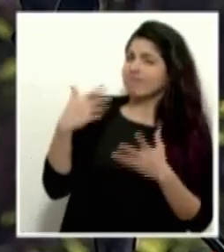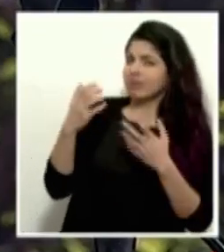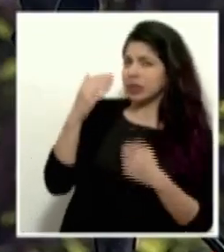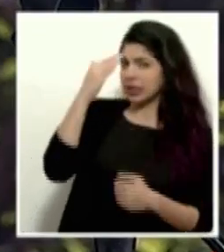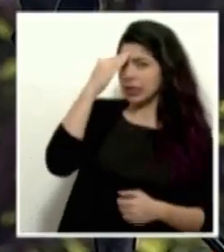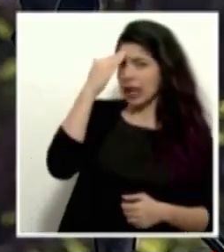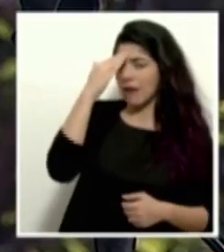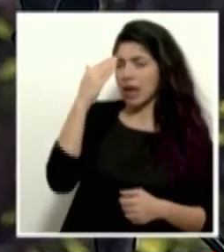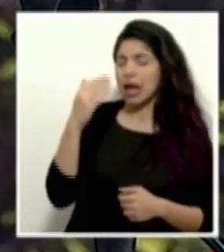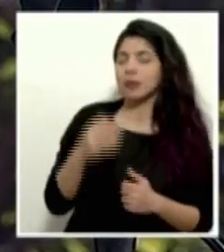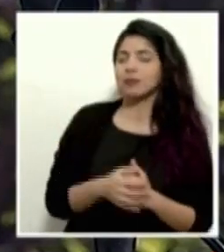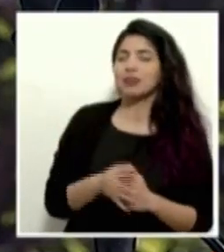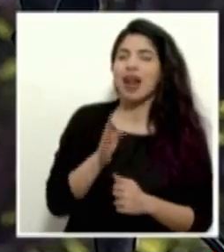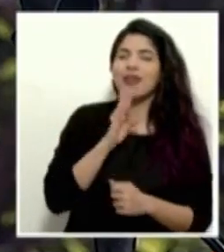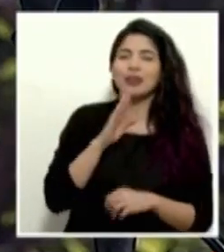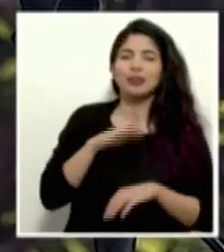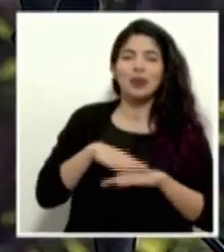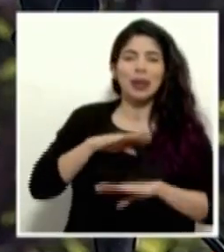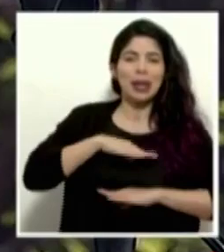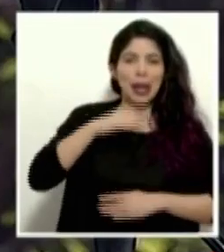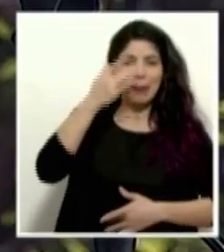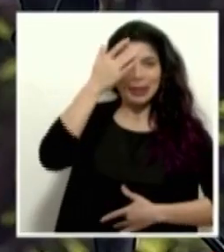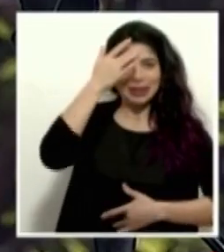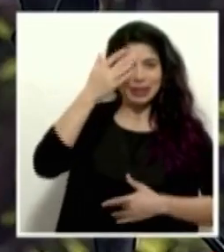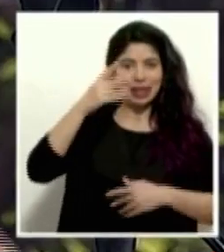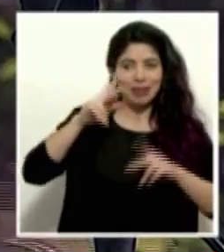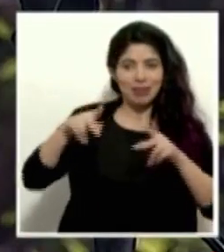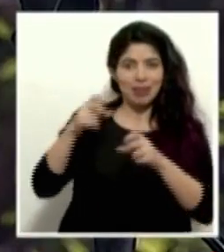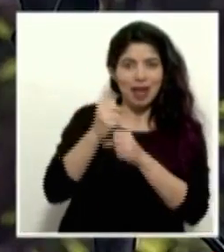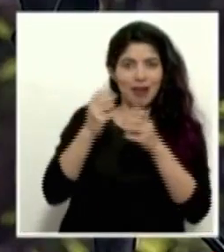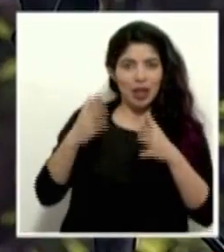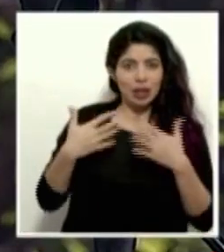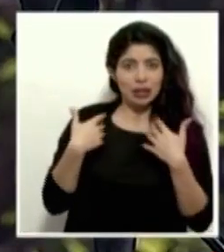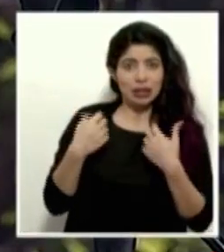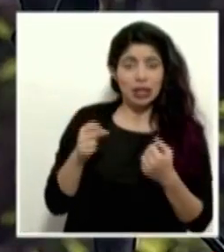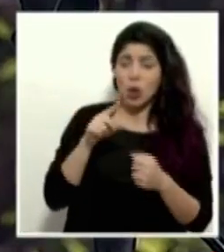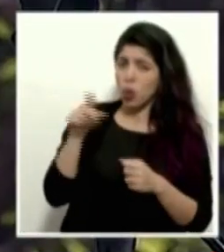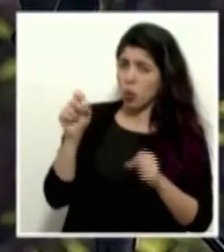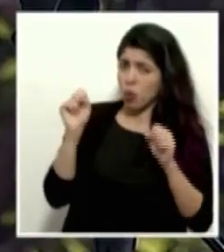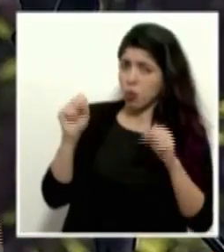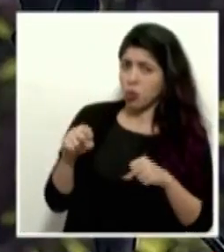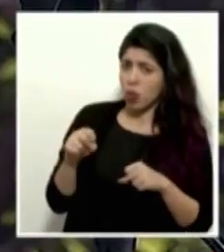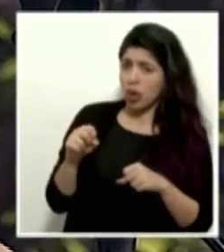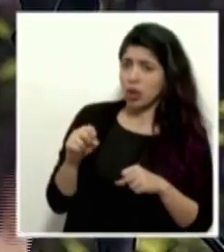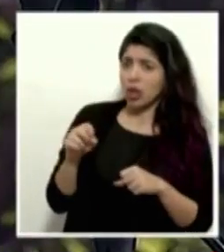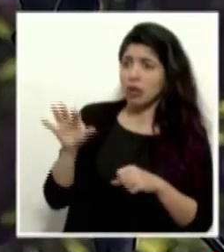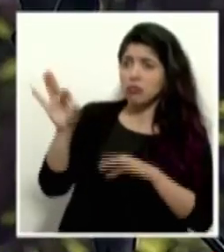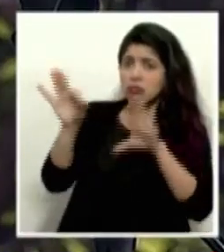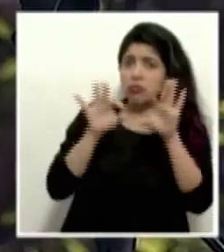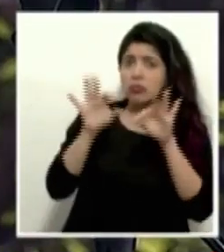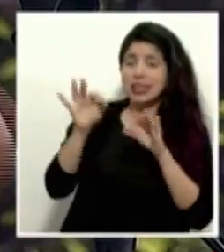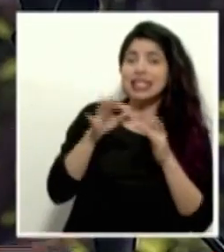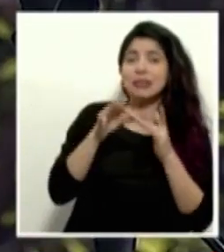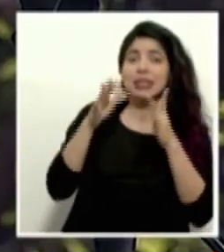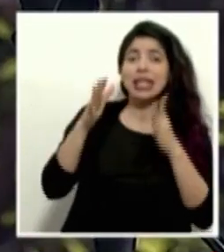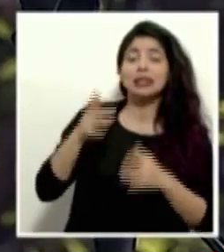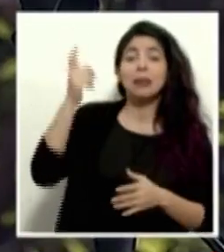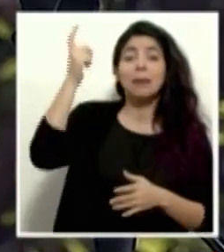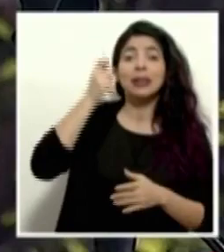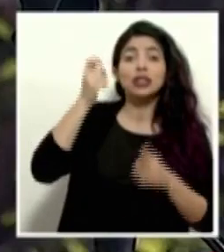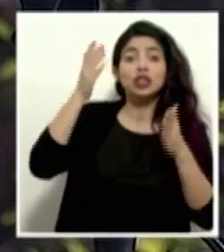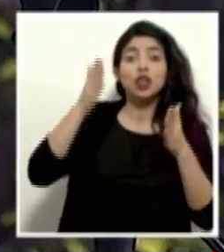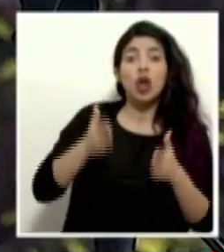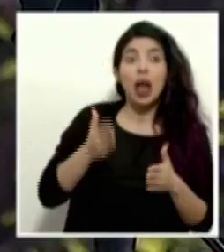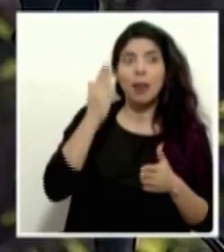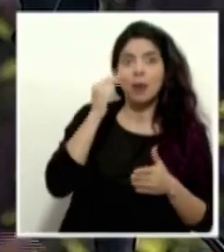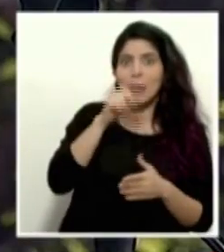quisiera saber es, a propósito de las incapacidades en el personal de salud, ¿ustedes pueden echar mano de especialistas pensionados específicamente